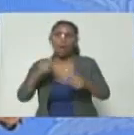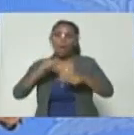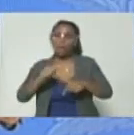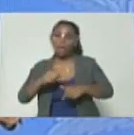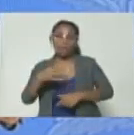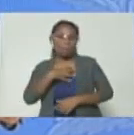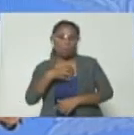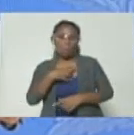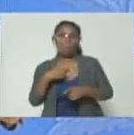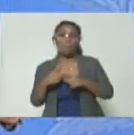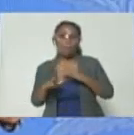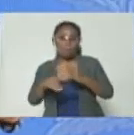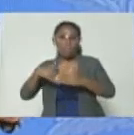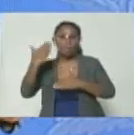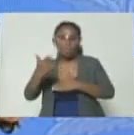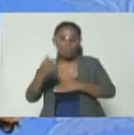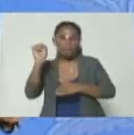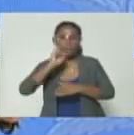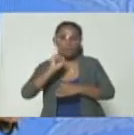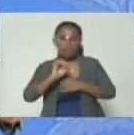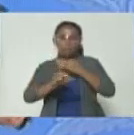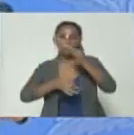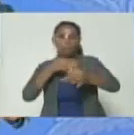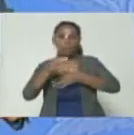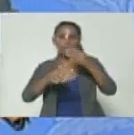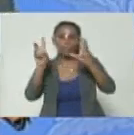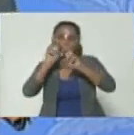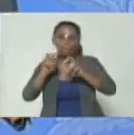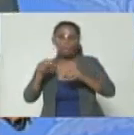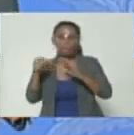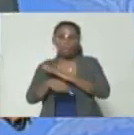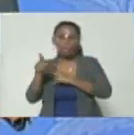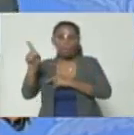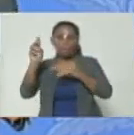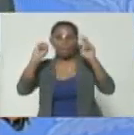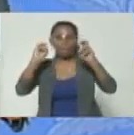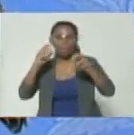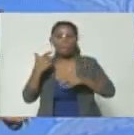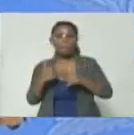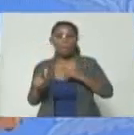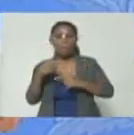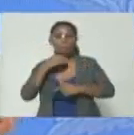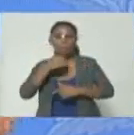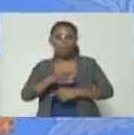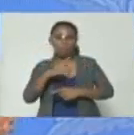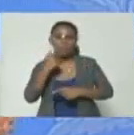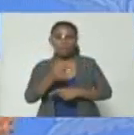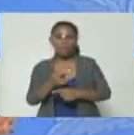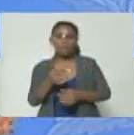vamos a decir porque estamos investigando ese tema pero pronto lo vamos a decir